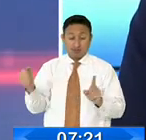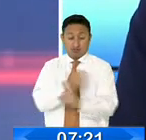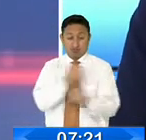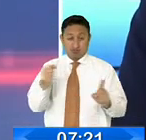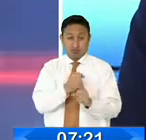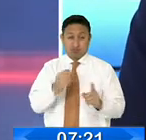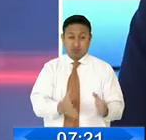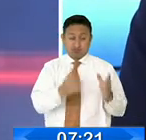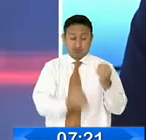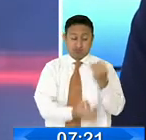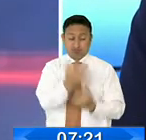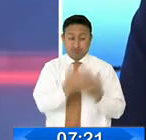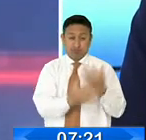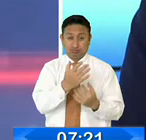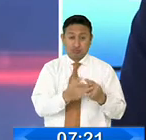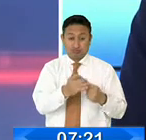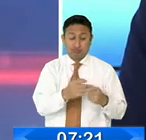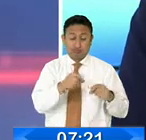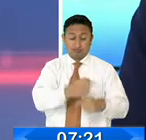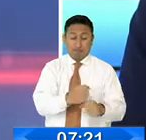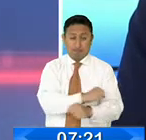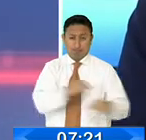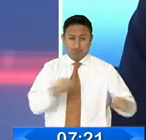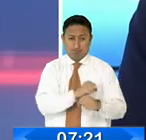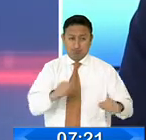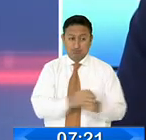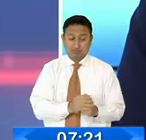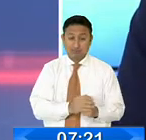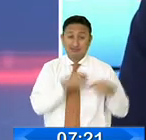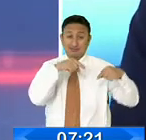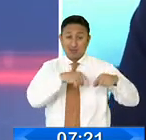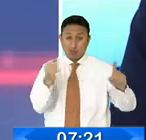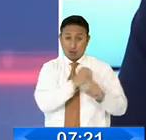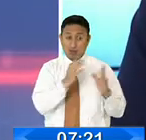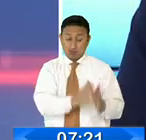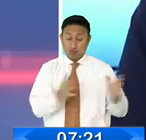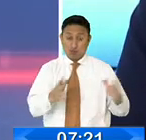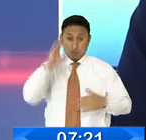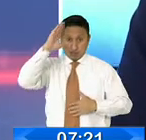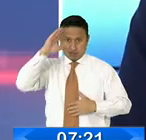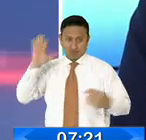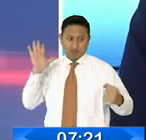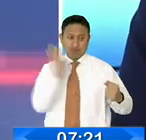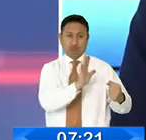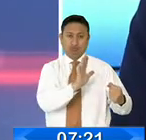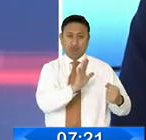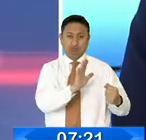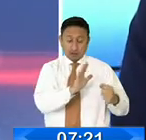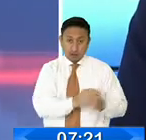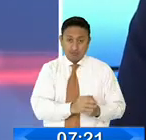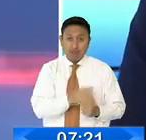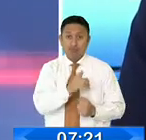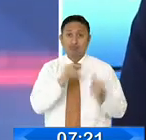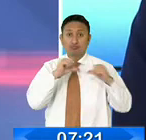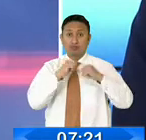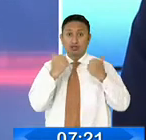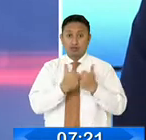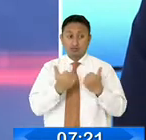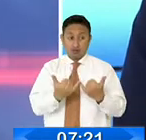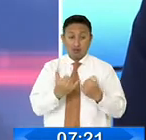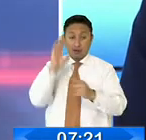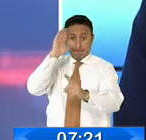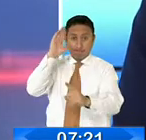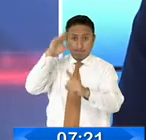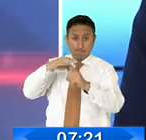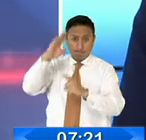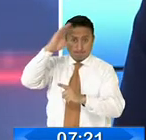edificio? ¿Cuándo se hizo estallar un tanque de gas? En estos casos la policía actuó y no es posible que la asamblea le mande un mensaje a la